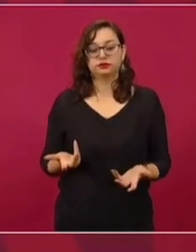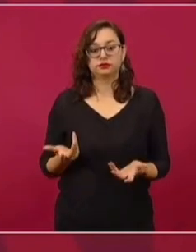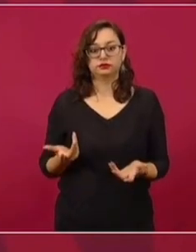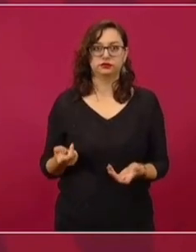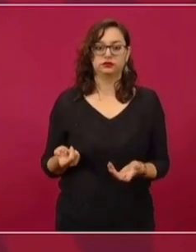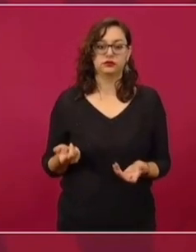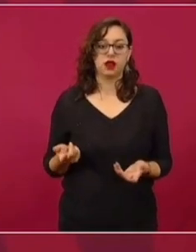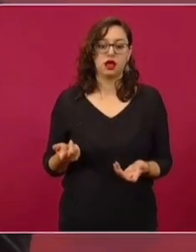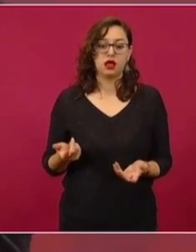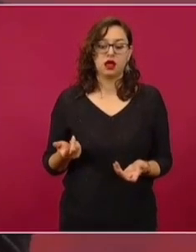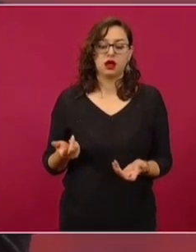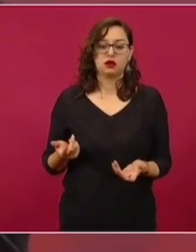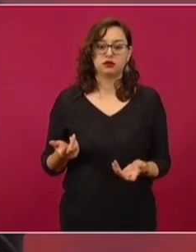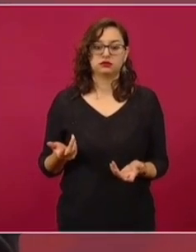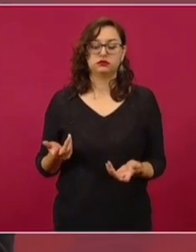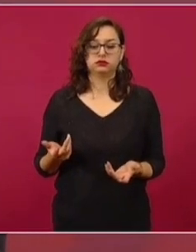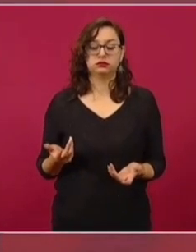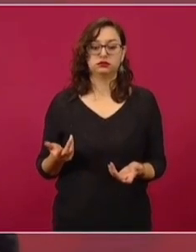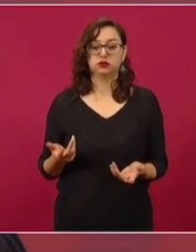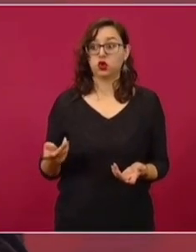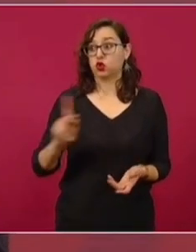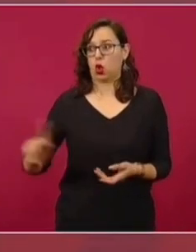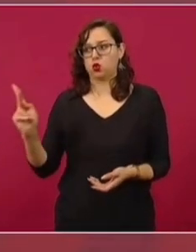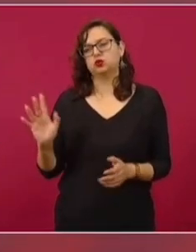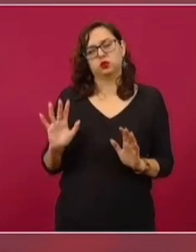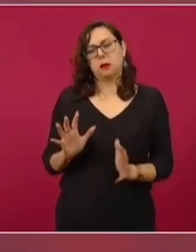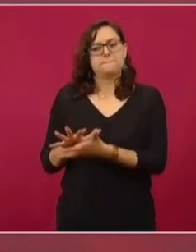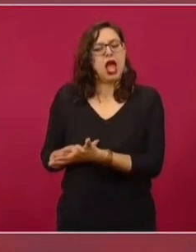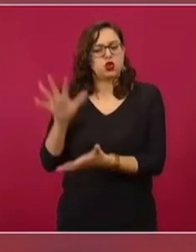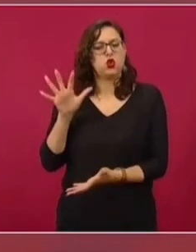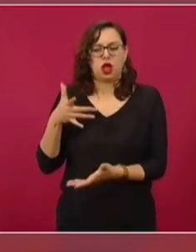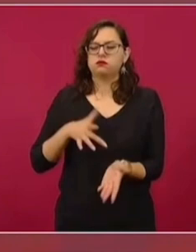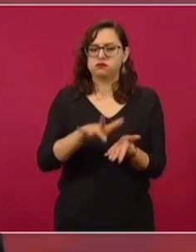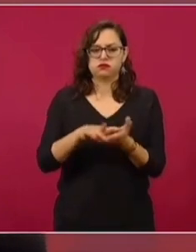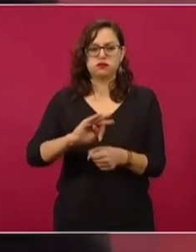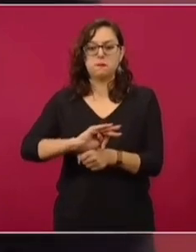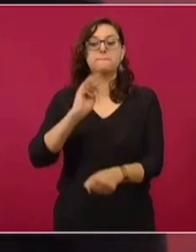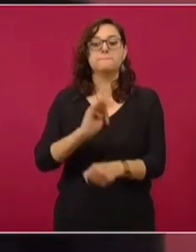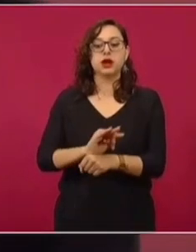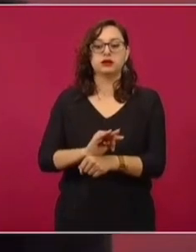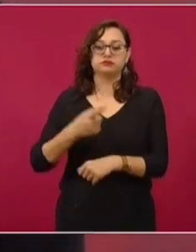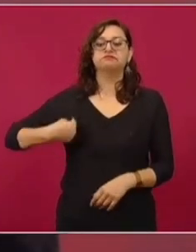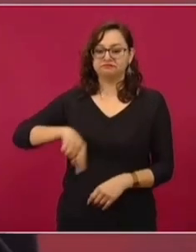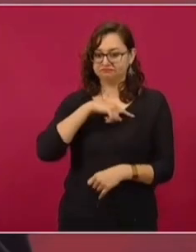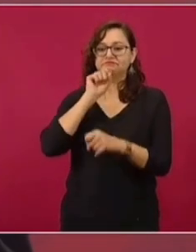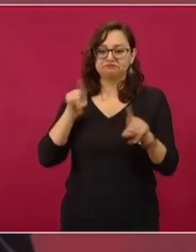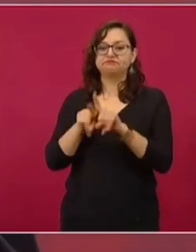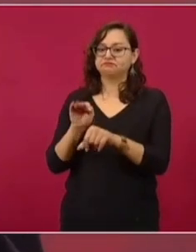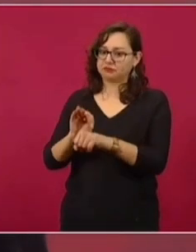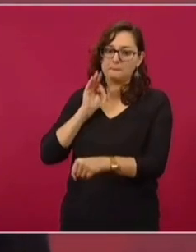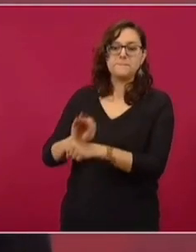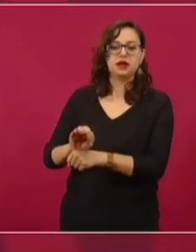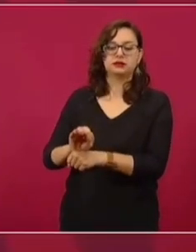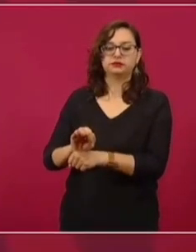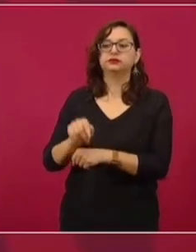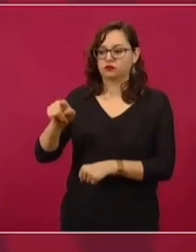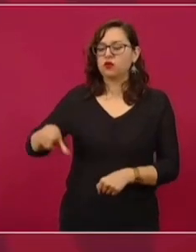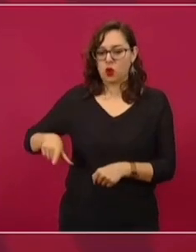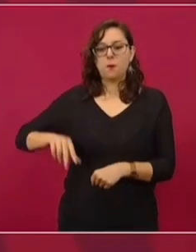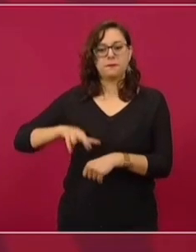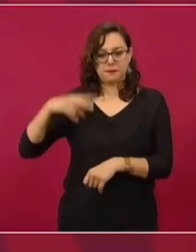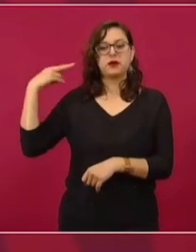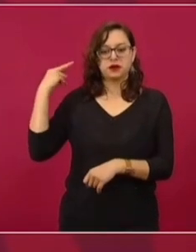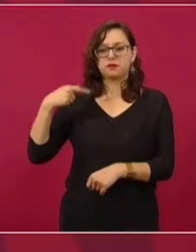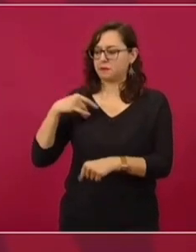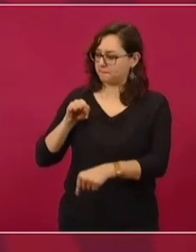no hablar en lo absoluto, la mayoría lo apoya y nosotros también. Yo respaldo al gobernador.